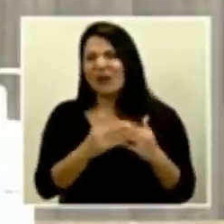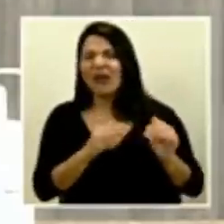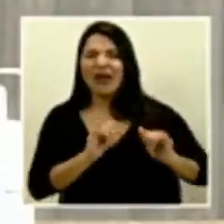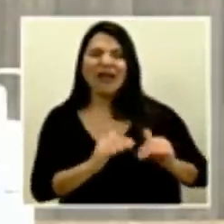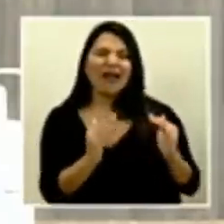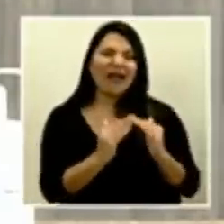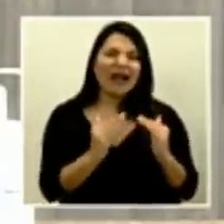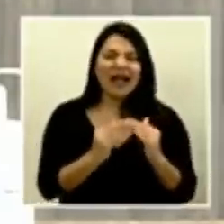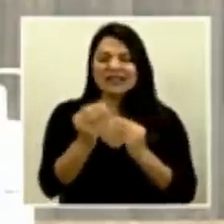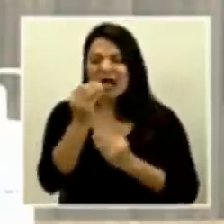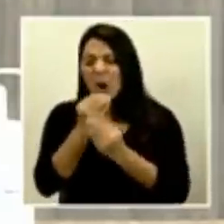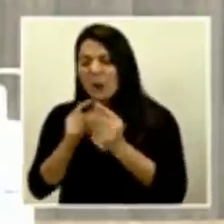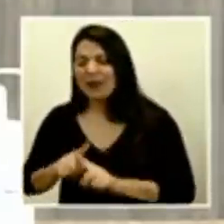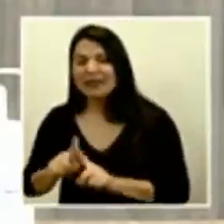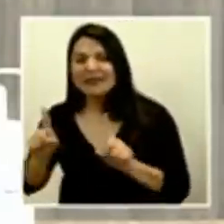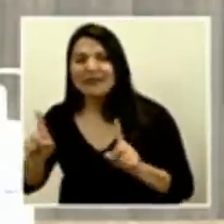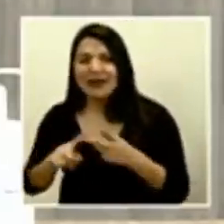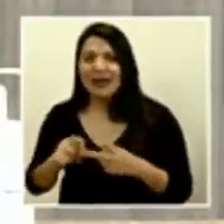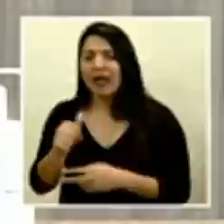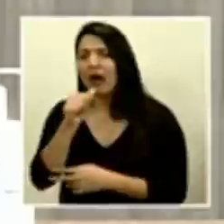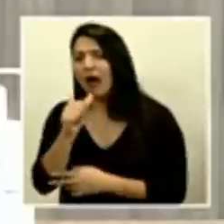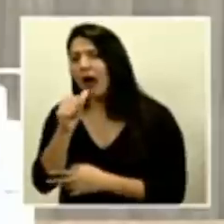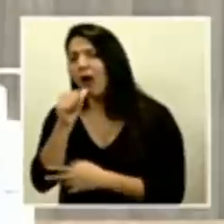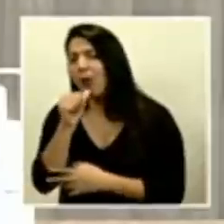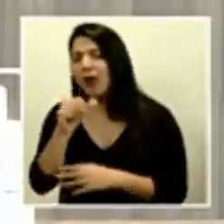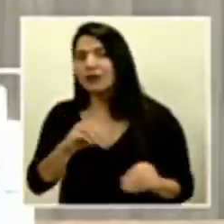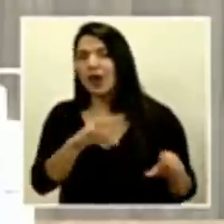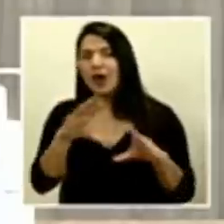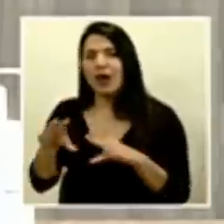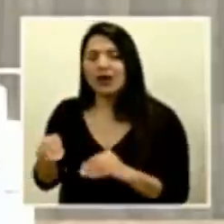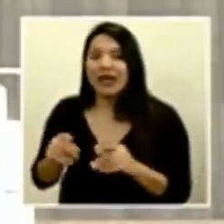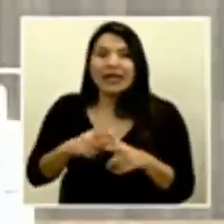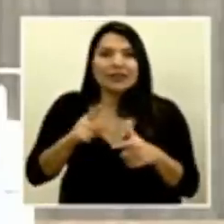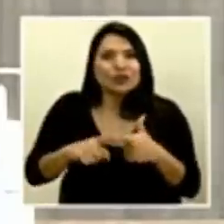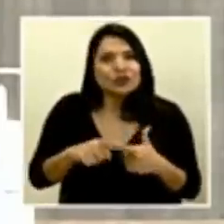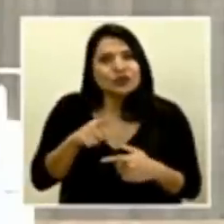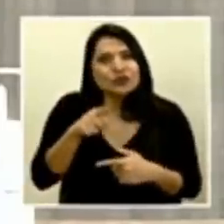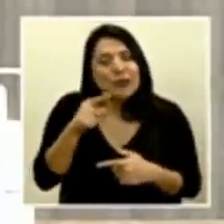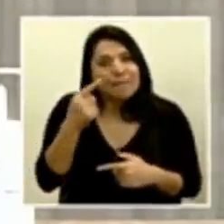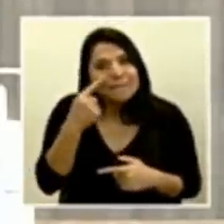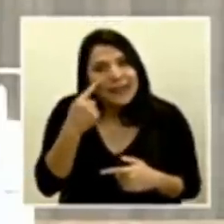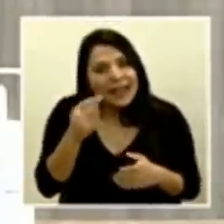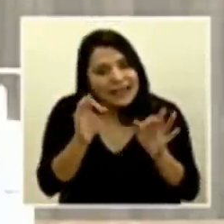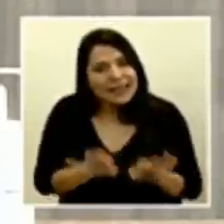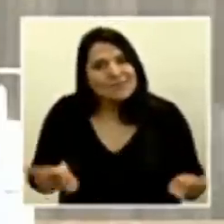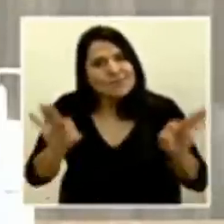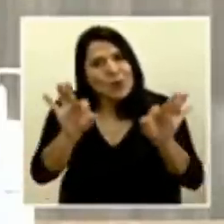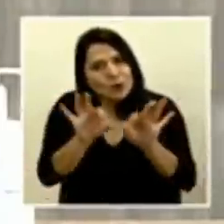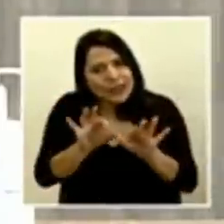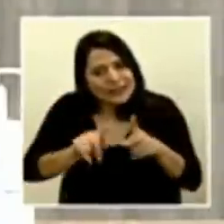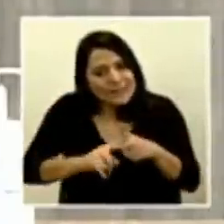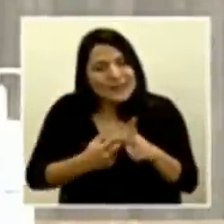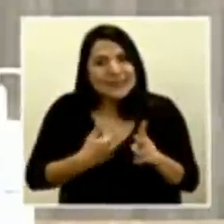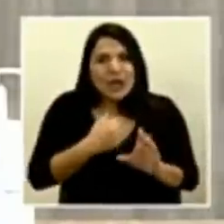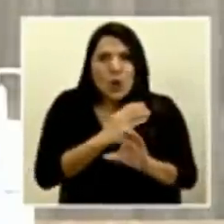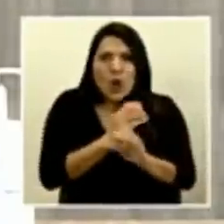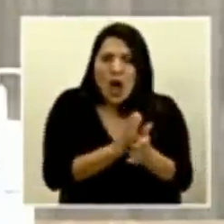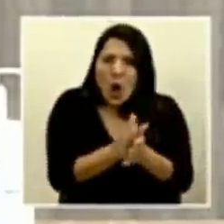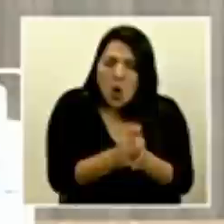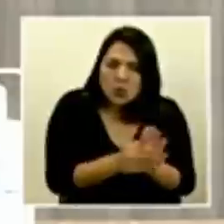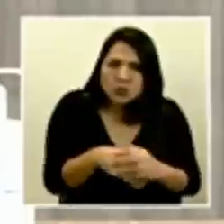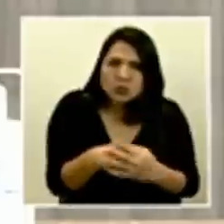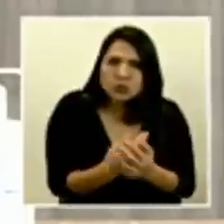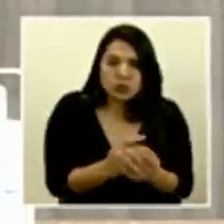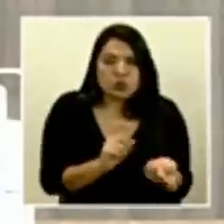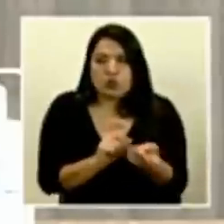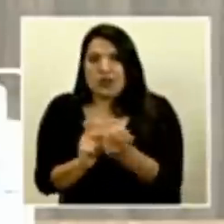dieta especial, ¿verdad? Estar hidratándose, pero imagínense qué impacto más fuerte tienen las medidas de higiene, que también lo habíamos visto en el